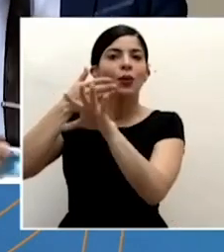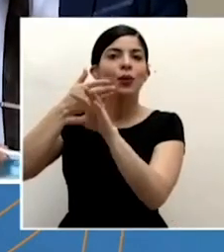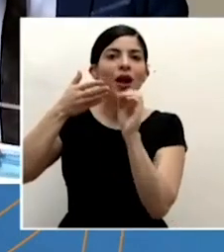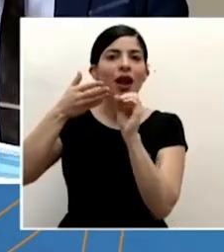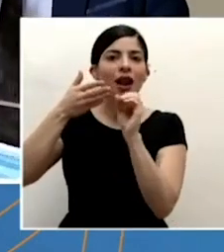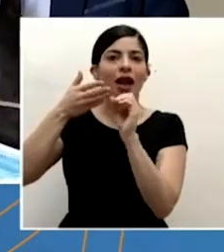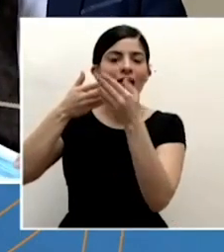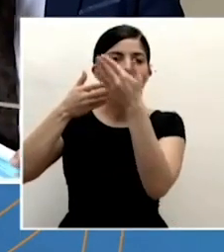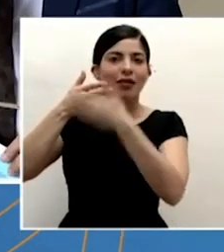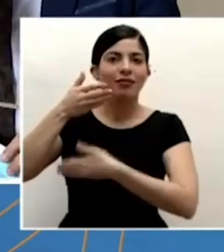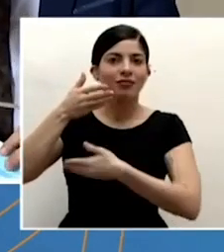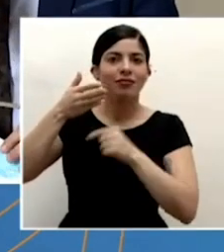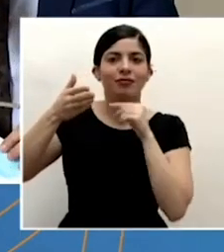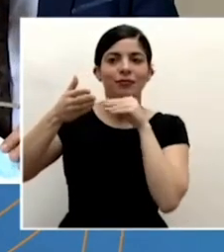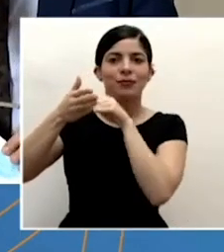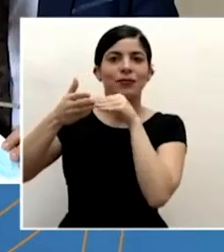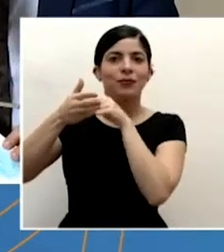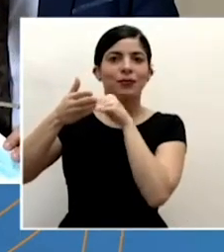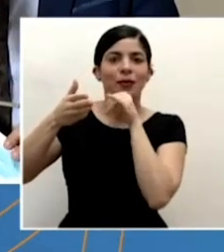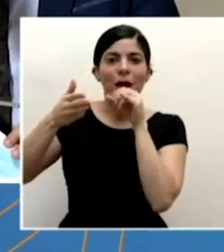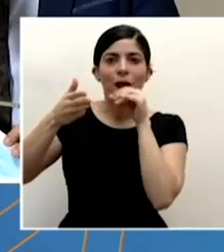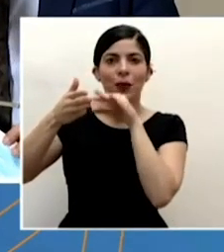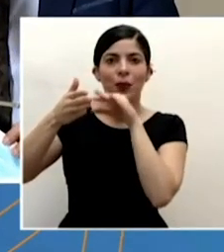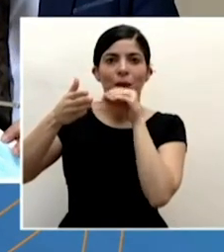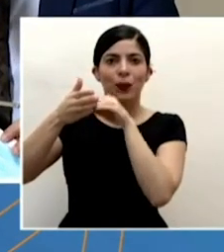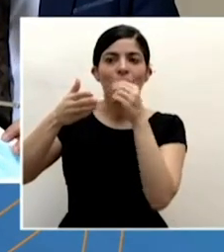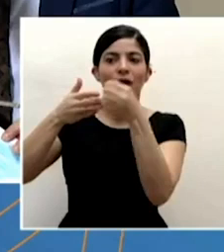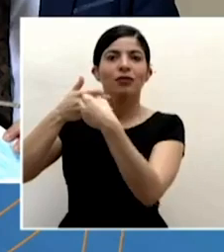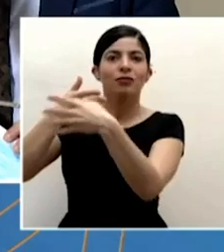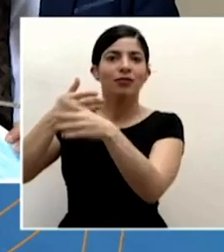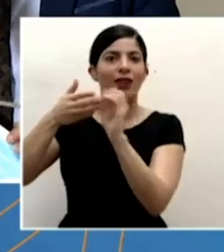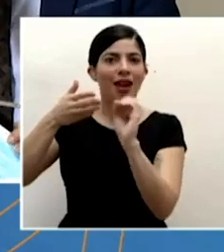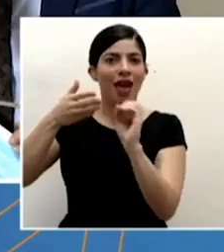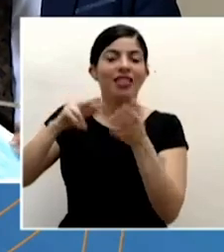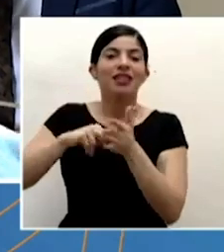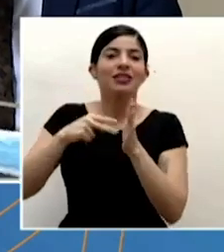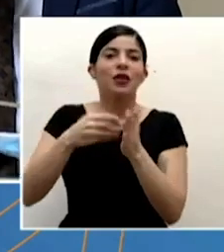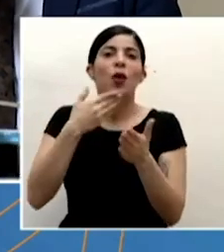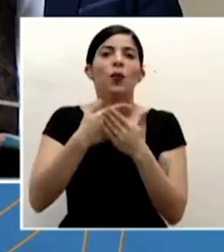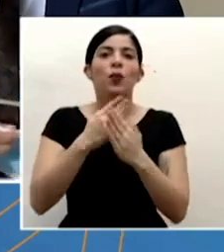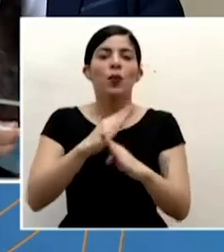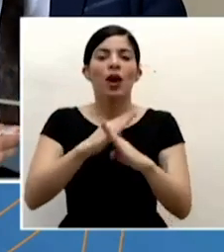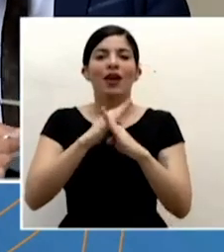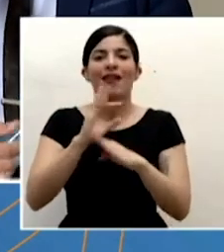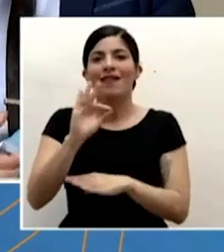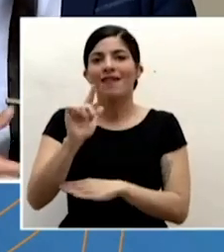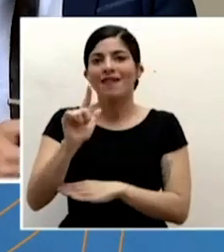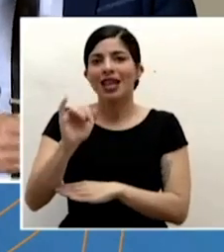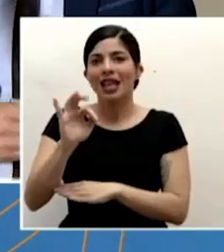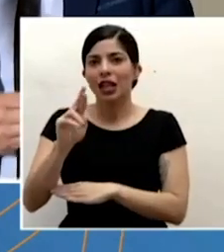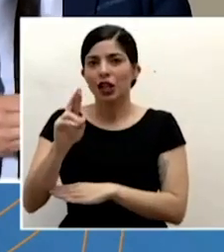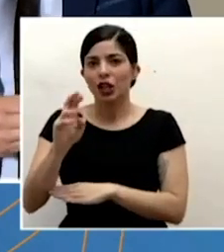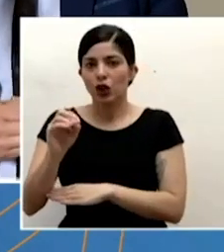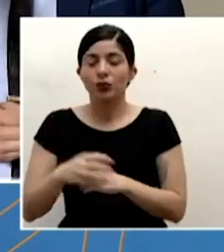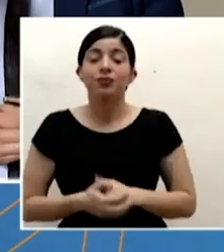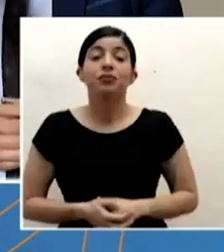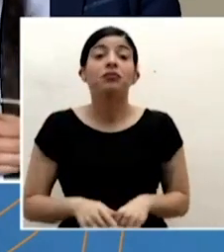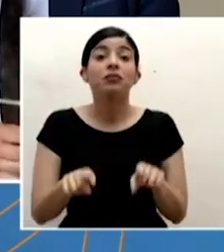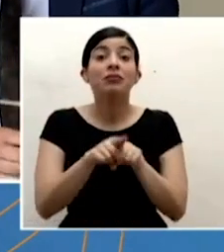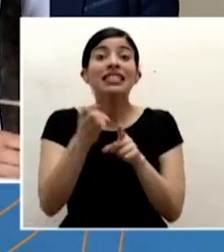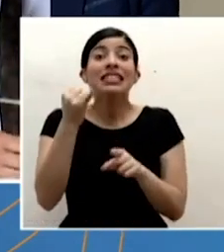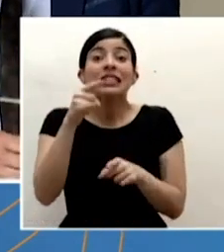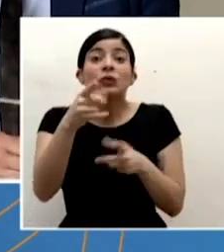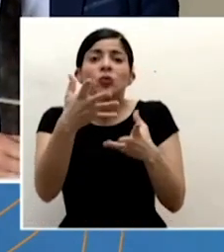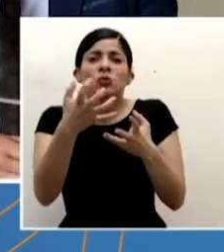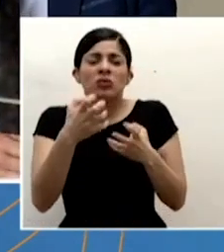nivel de filtro también es importante si usted quiere verificar que realmente funcione